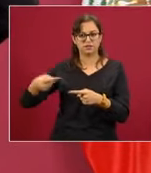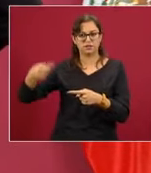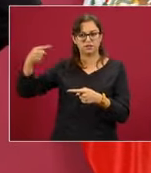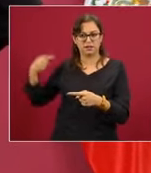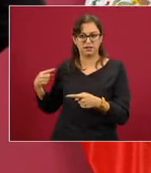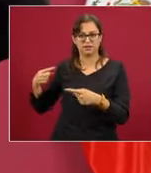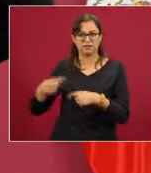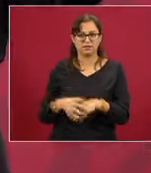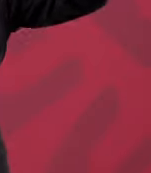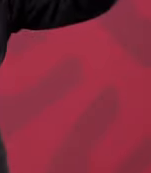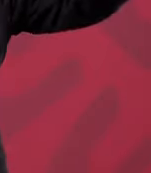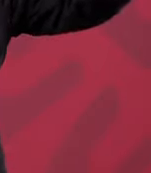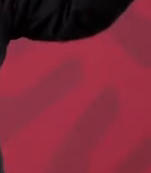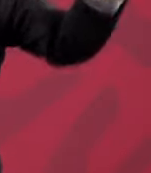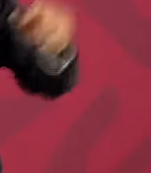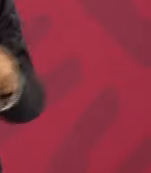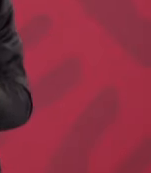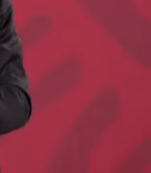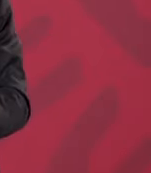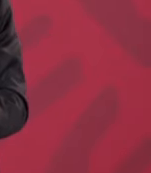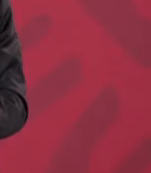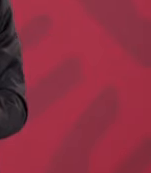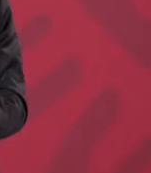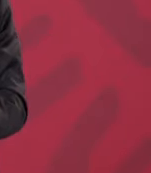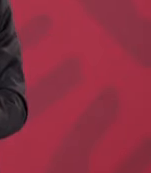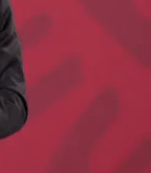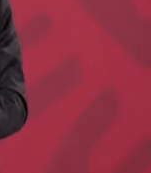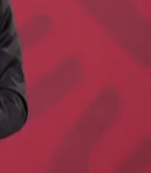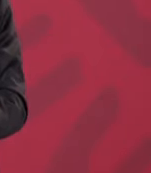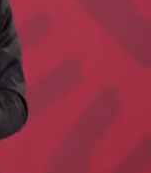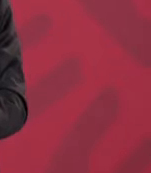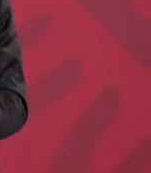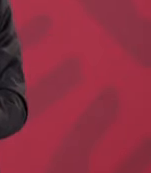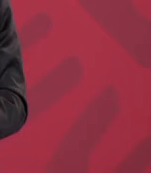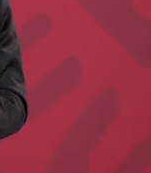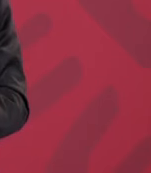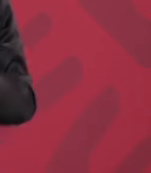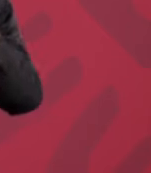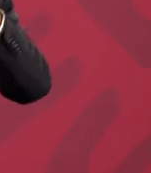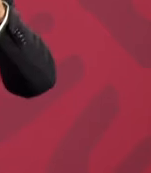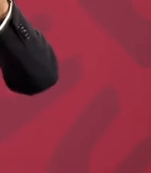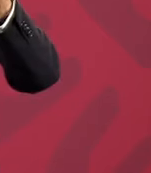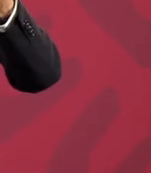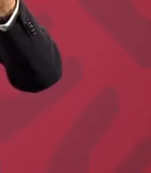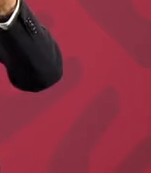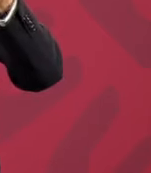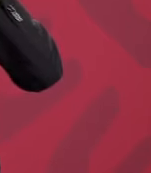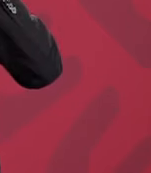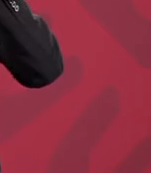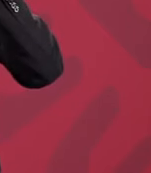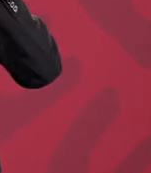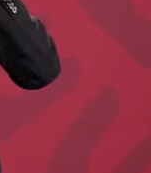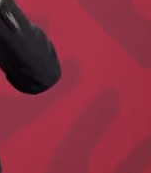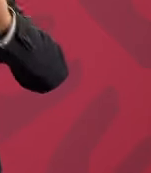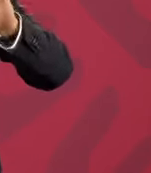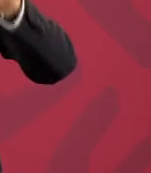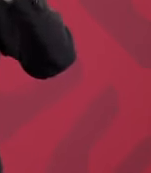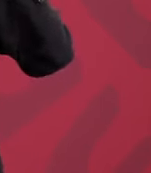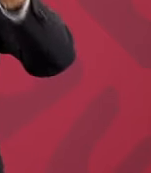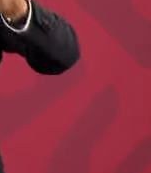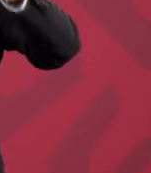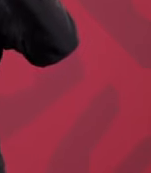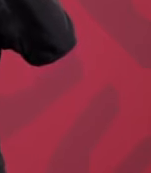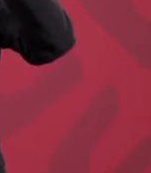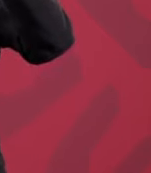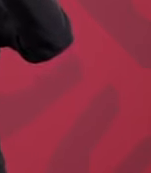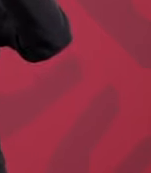cuando han habido transformaciones en el país y yo espero que